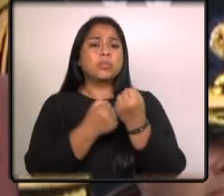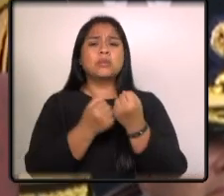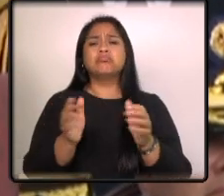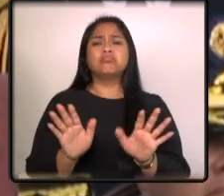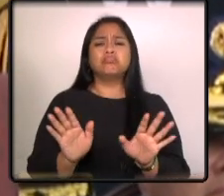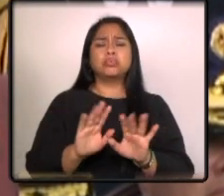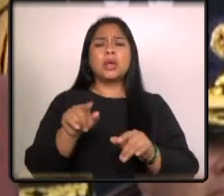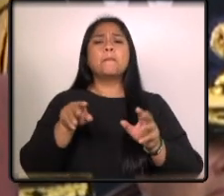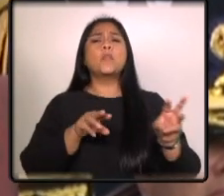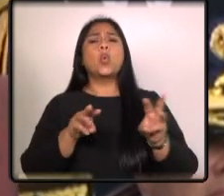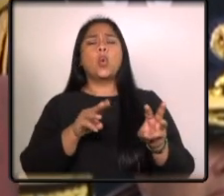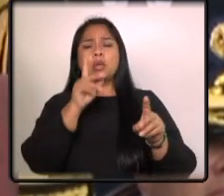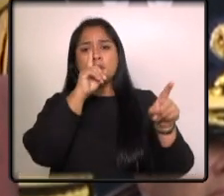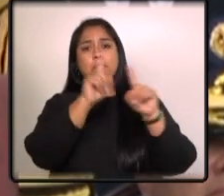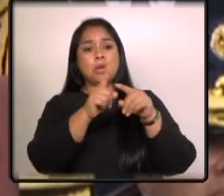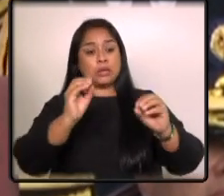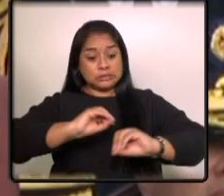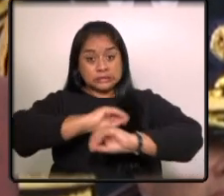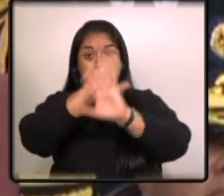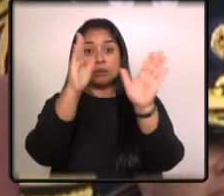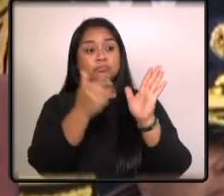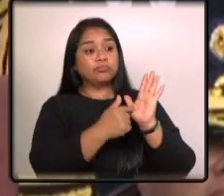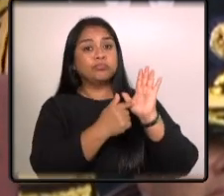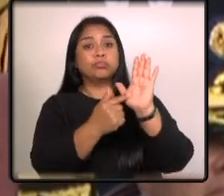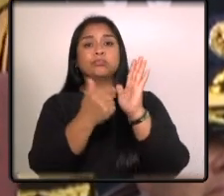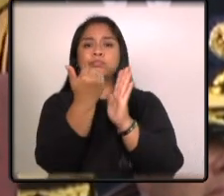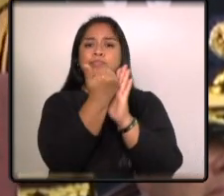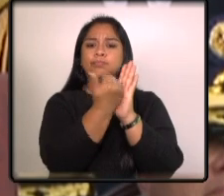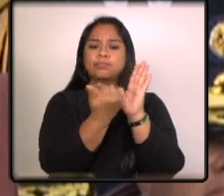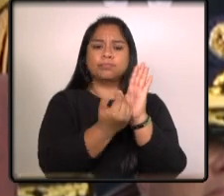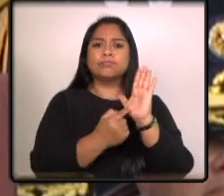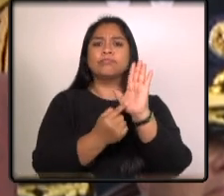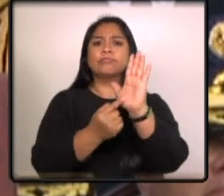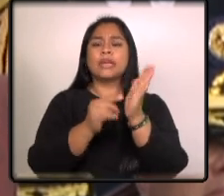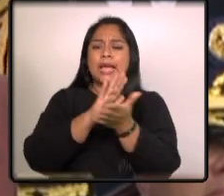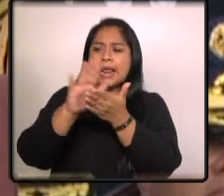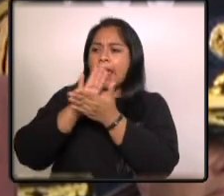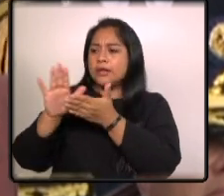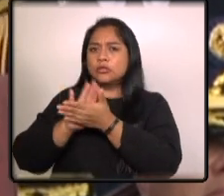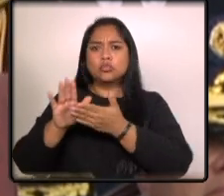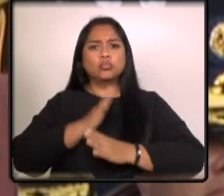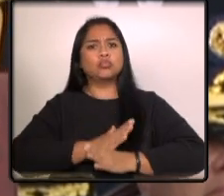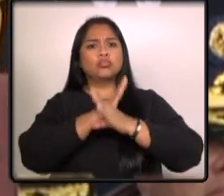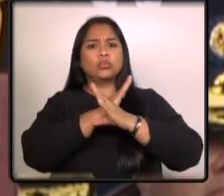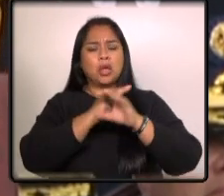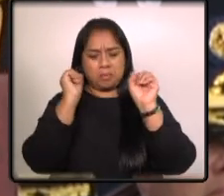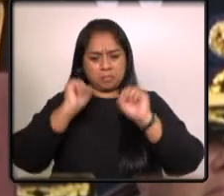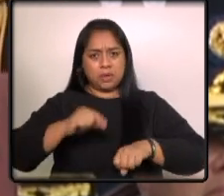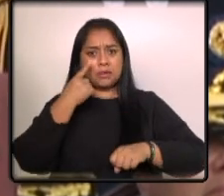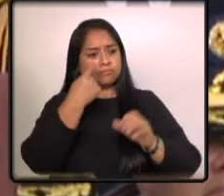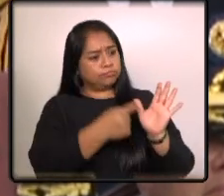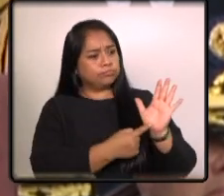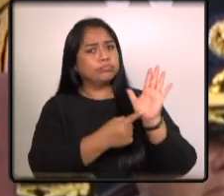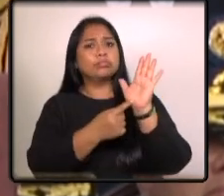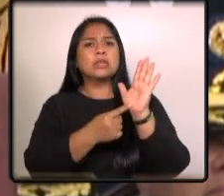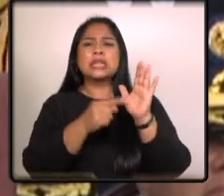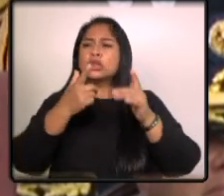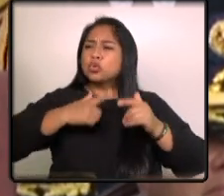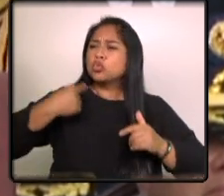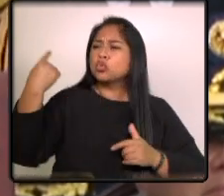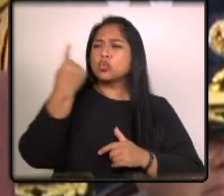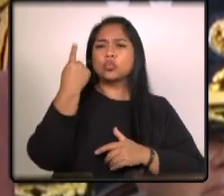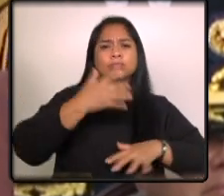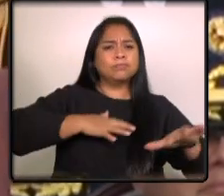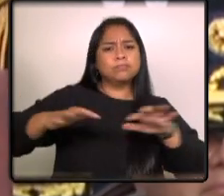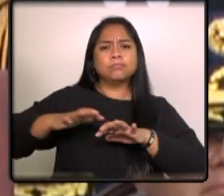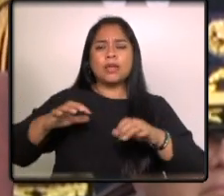mecanismos que transparenten el gasto de la defensa y permitan dar cuenta de todas las acciones que se realizan en